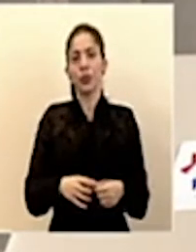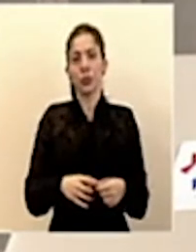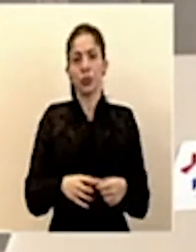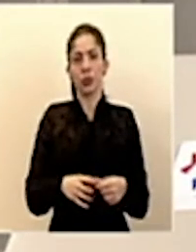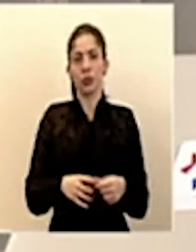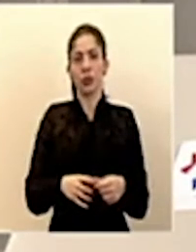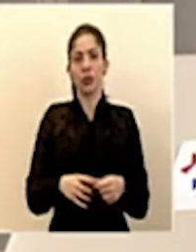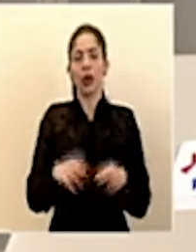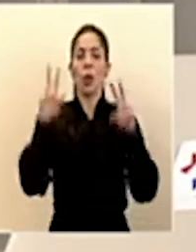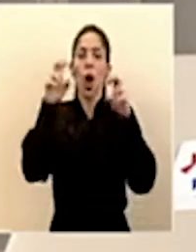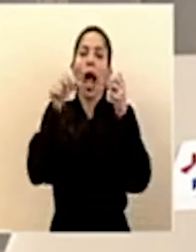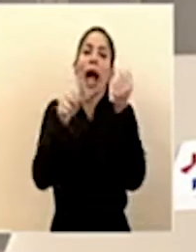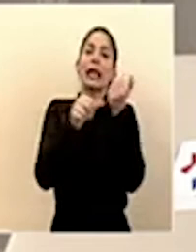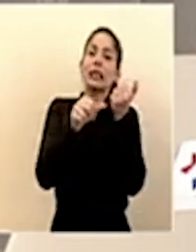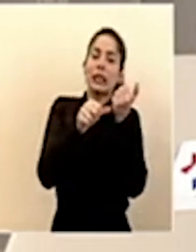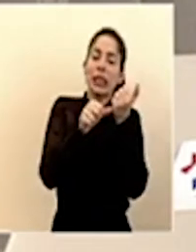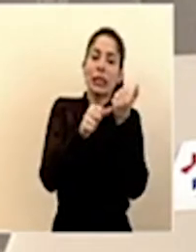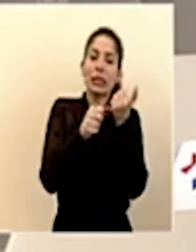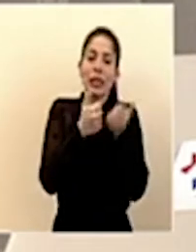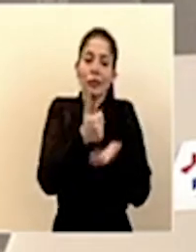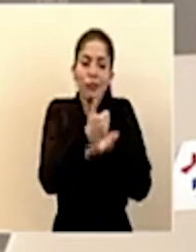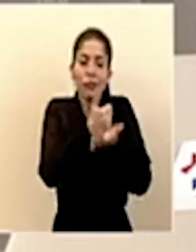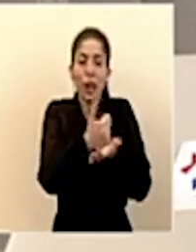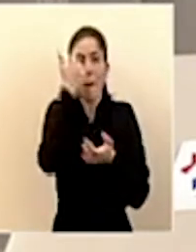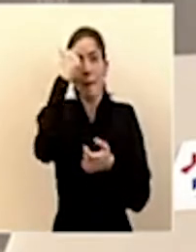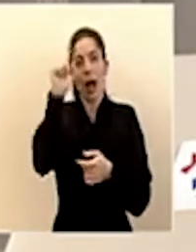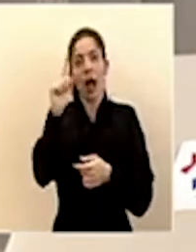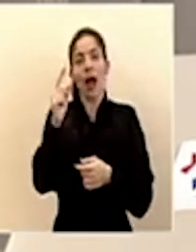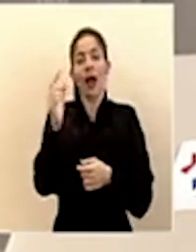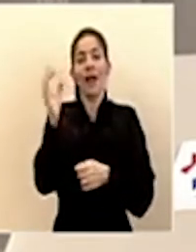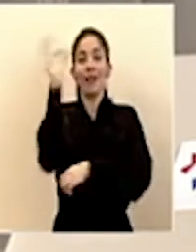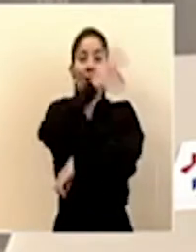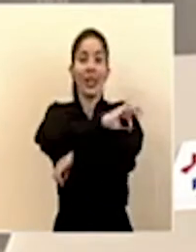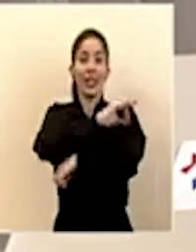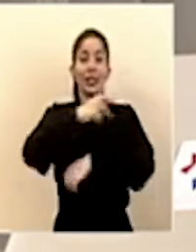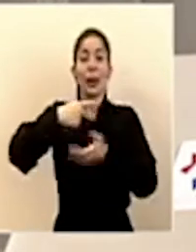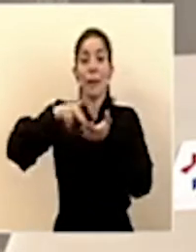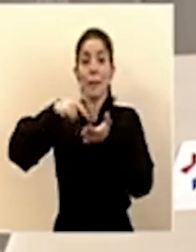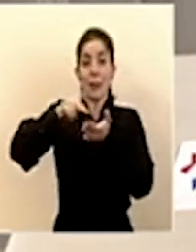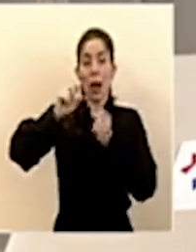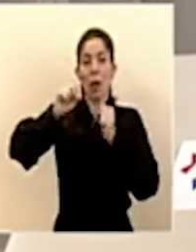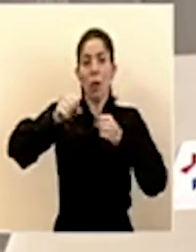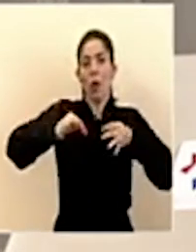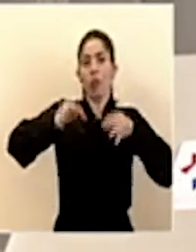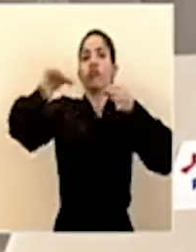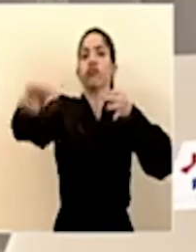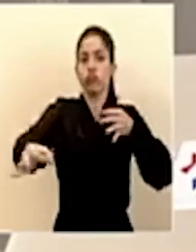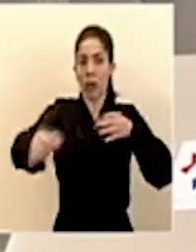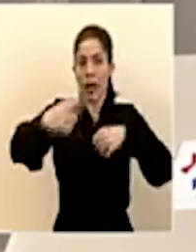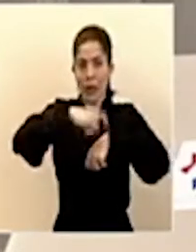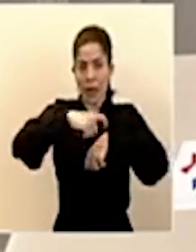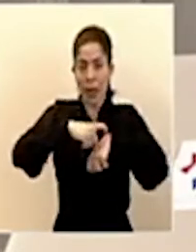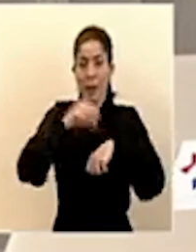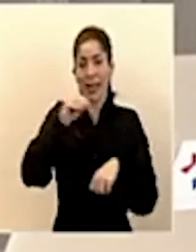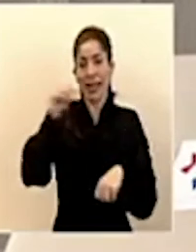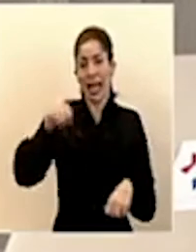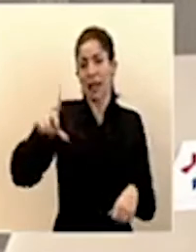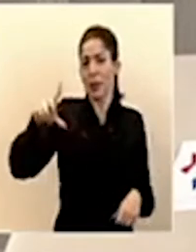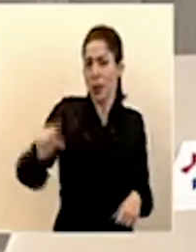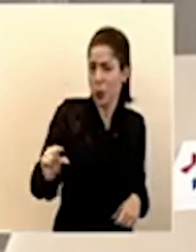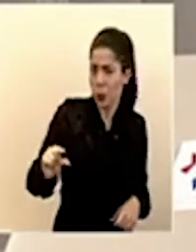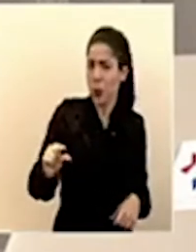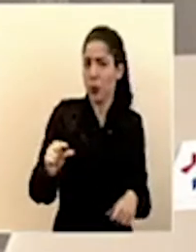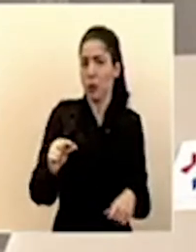la asistencia para que haya plazos en los pagos, es decir, que se puedan ampliar los plazos, que haya bajos intereses,